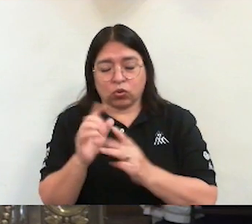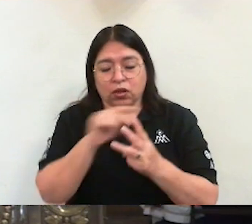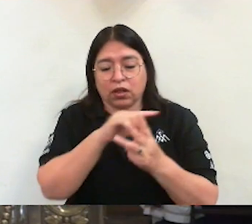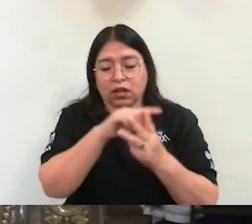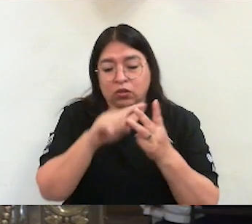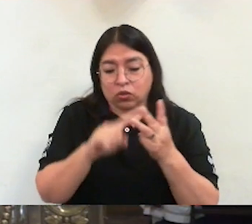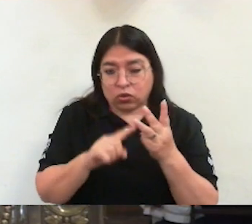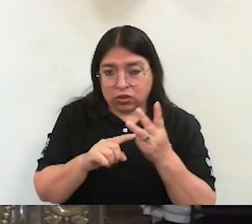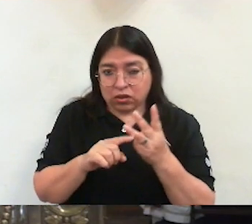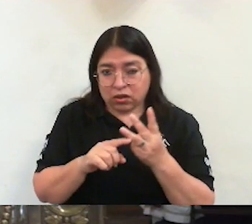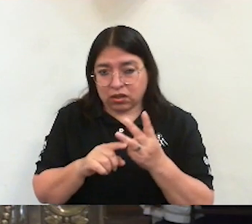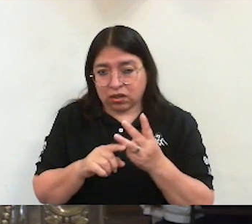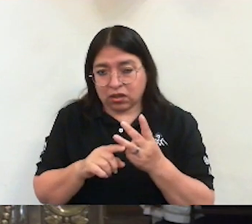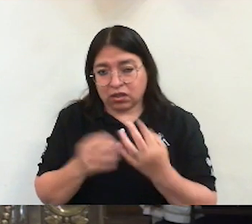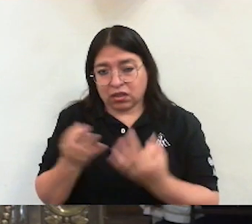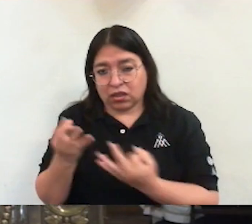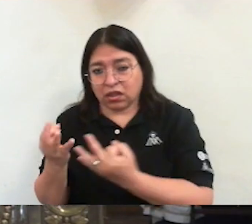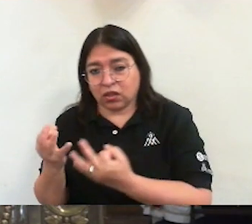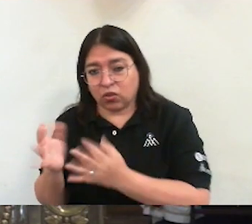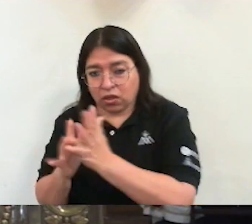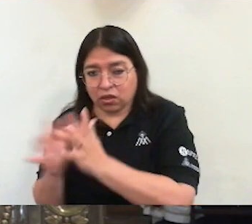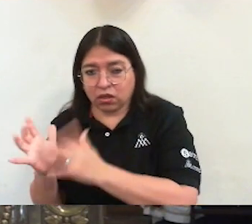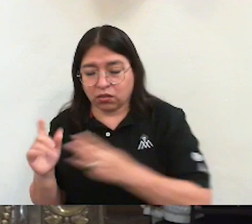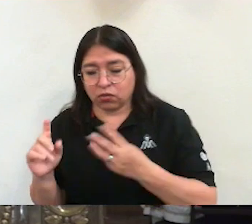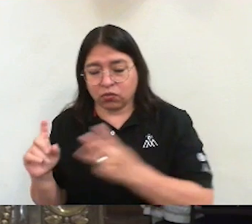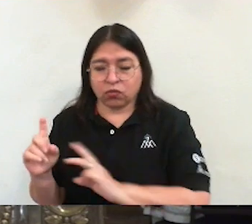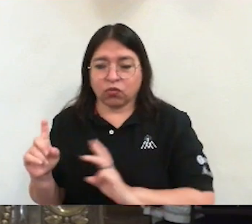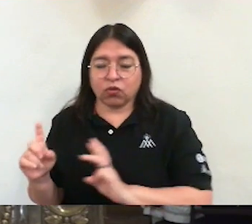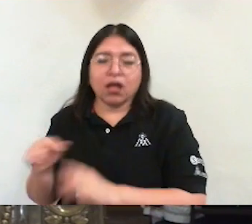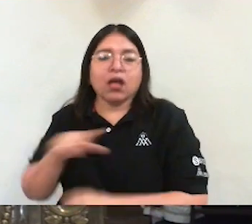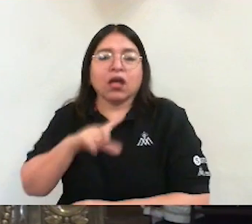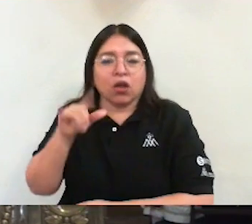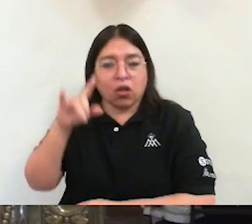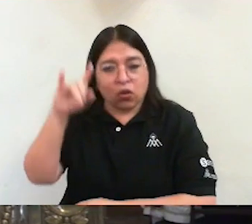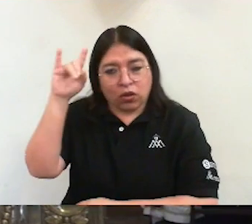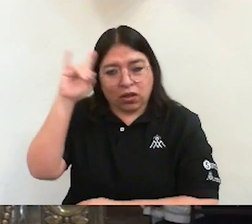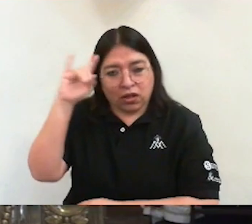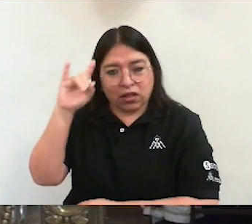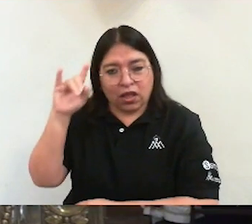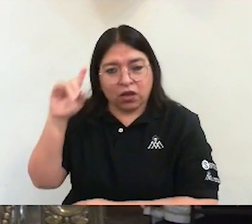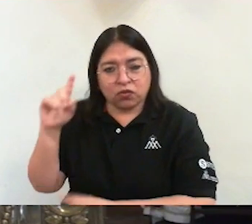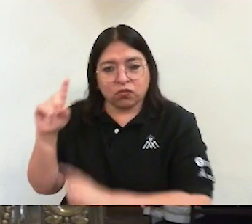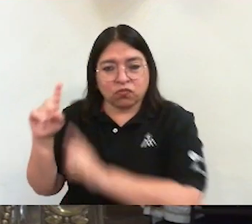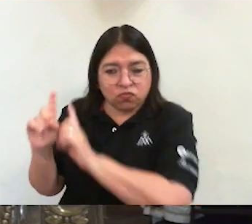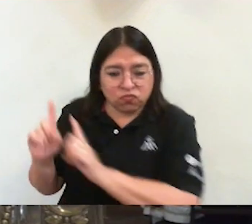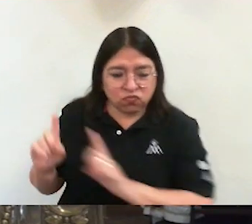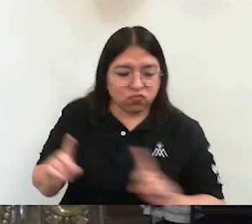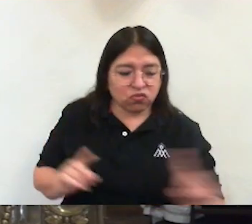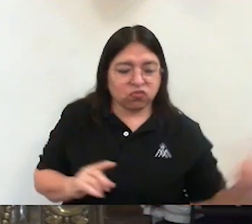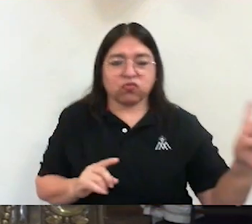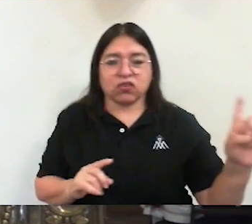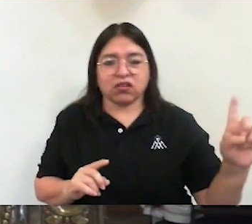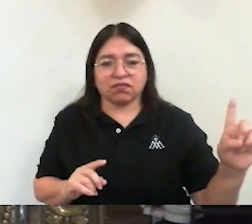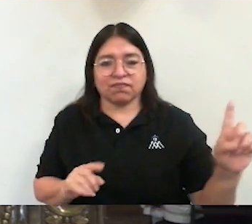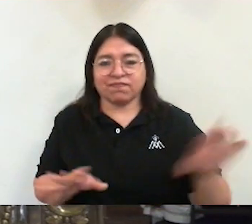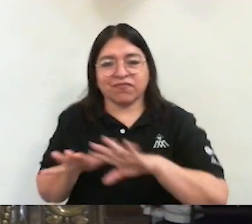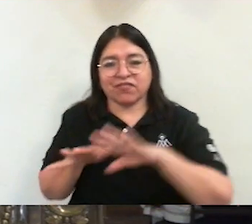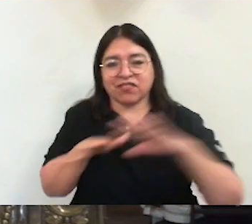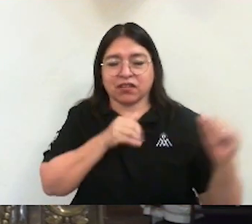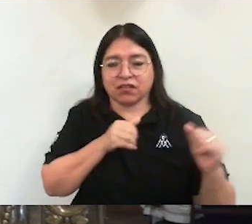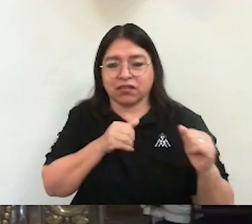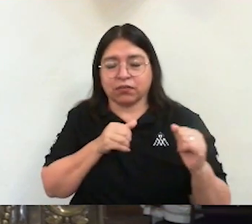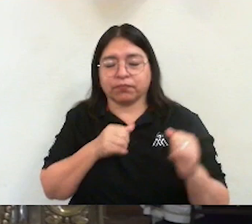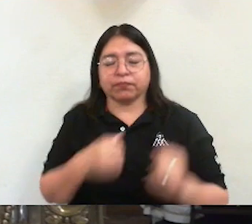momento y que regresará en el momento crucial, cuando